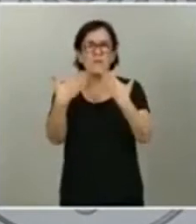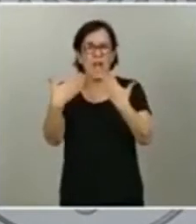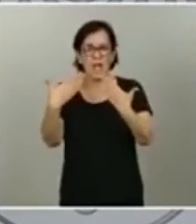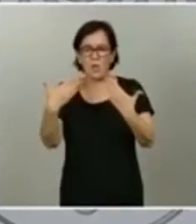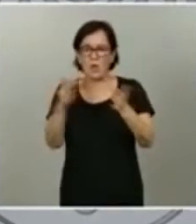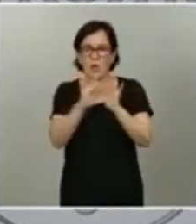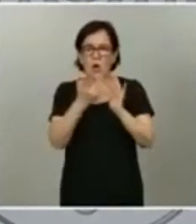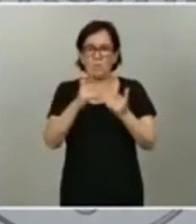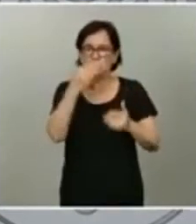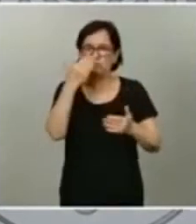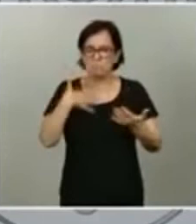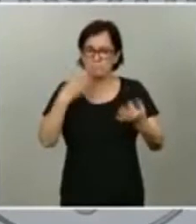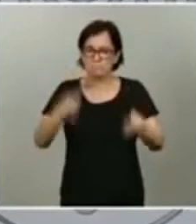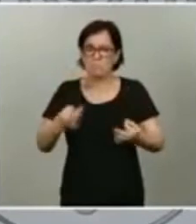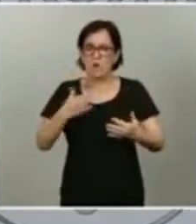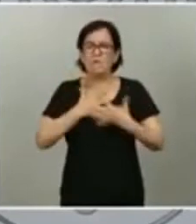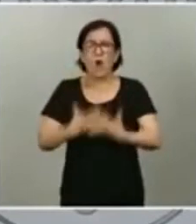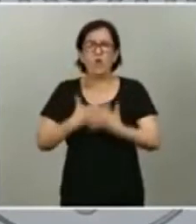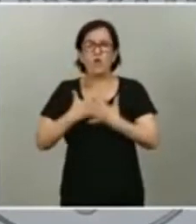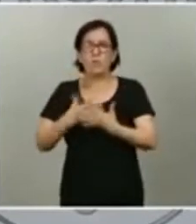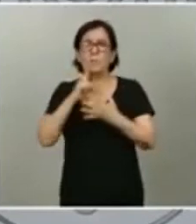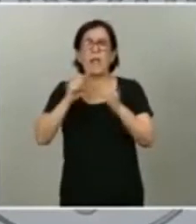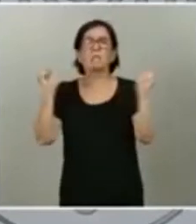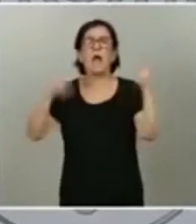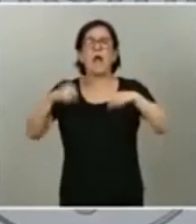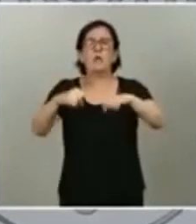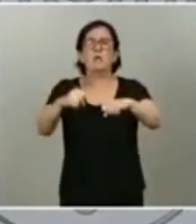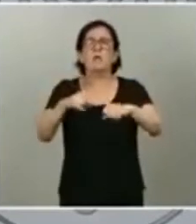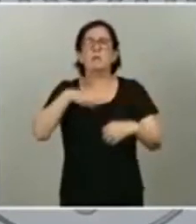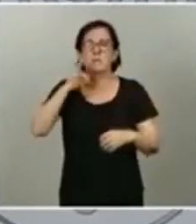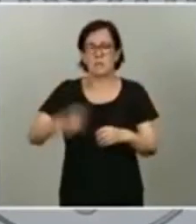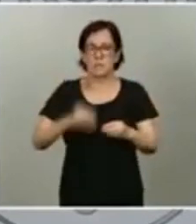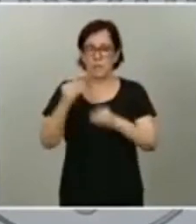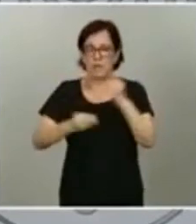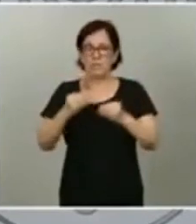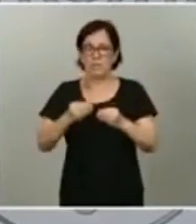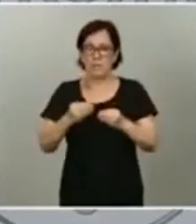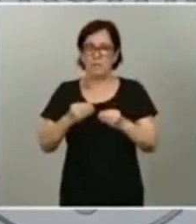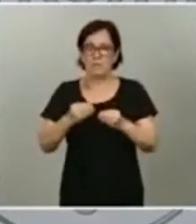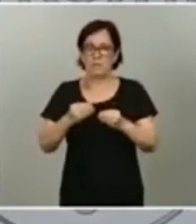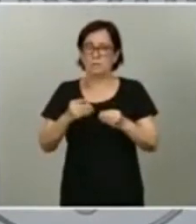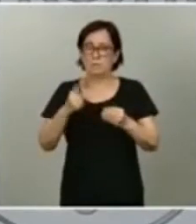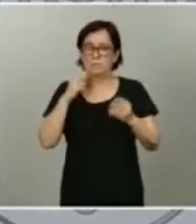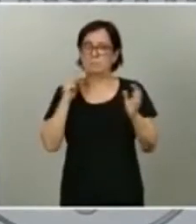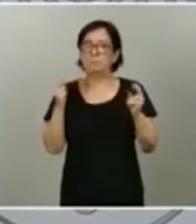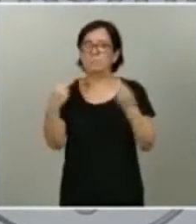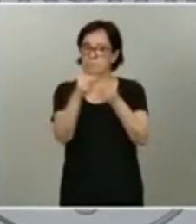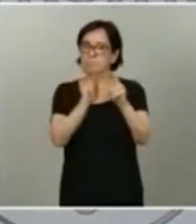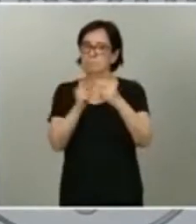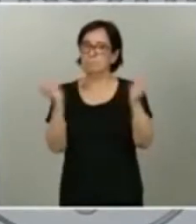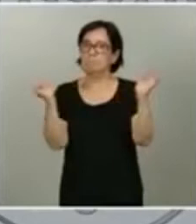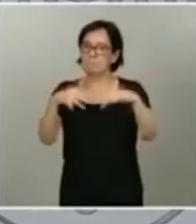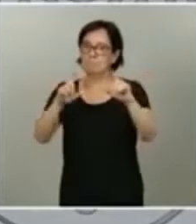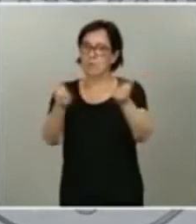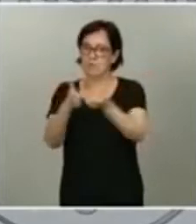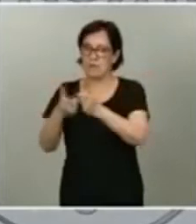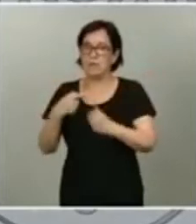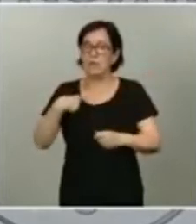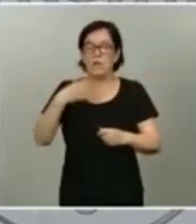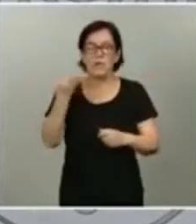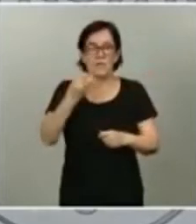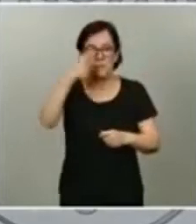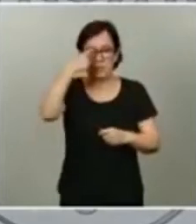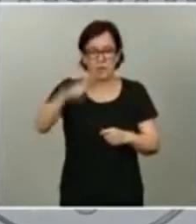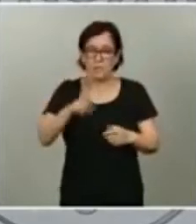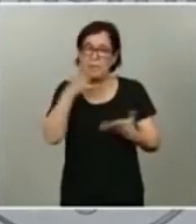voluntad decidida para llegar a acuerdo, se puede hacer posible este encuentro. Tenemos que ser conscientes, y el diálogo